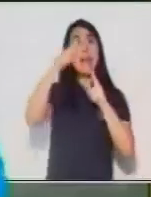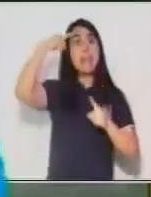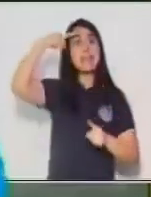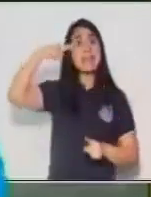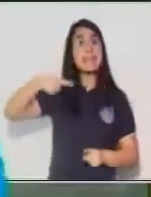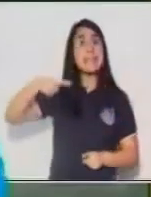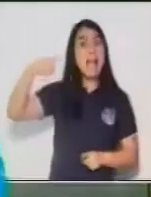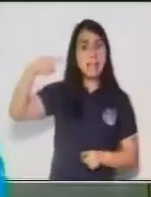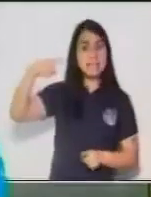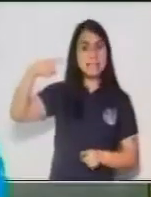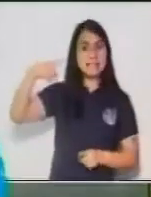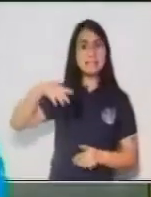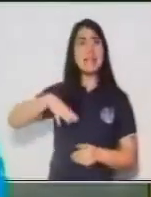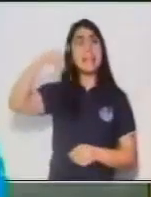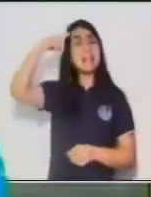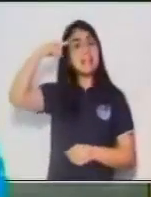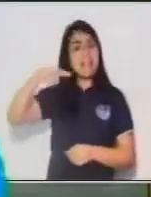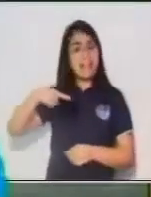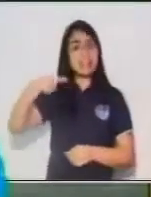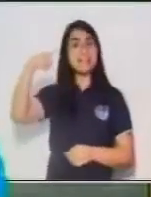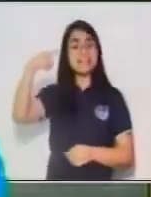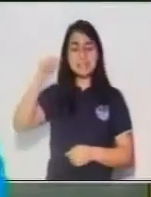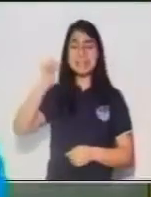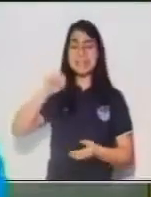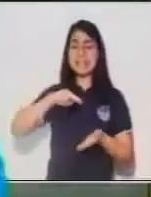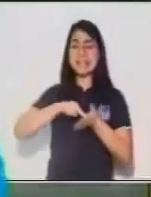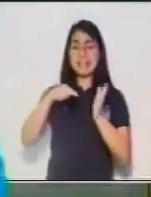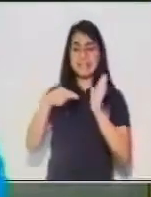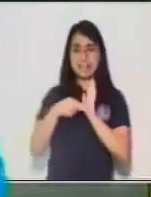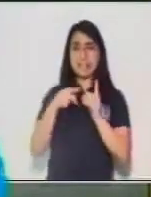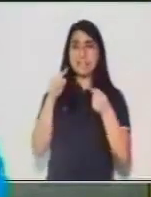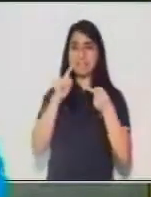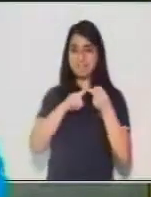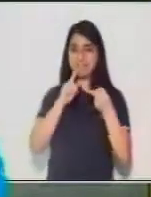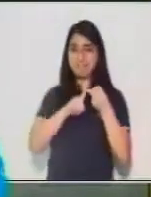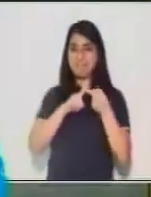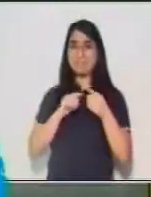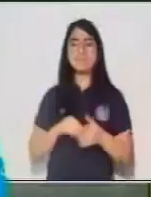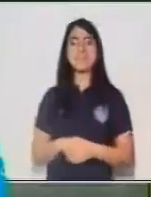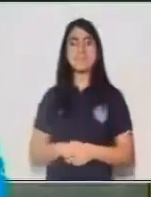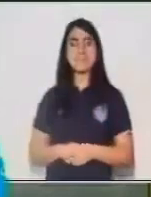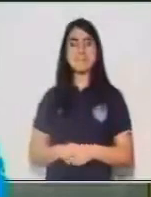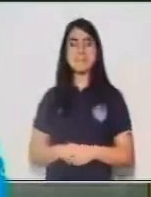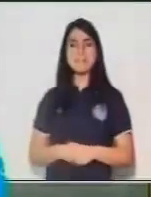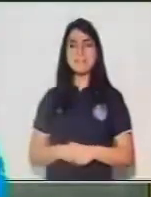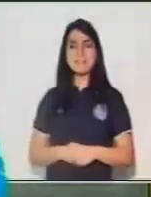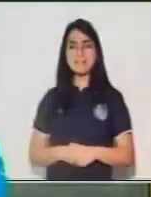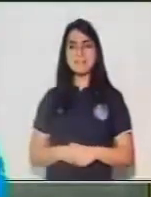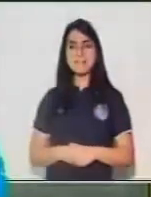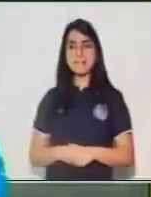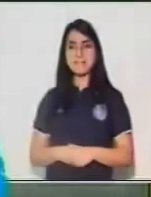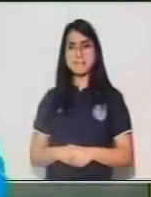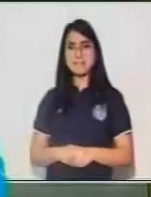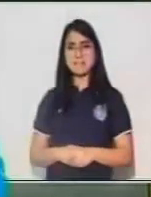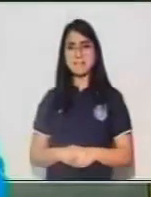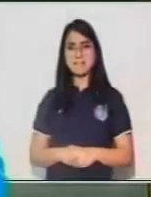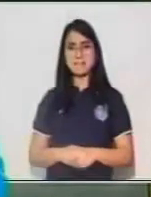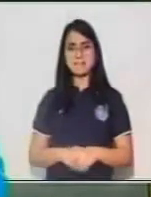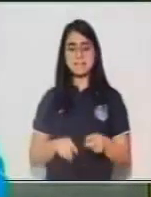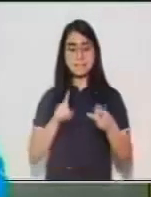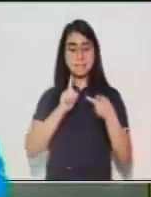colocar aquí la palabra días. Y es un sustantivo. Ahora bien, modificador